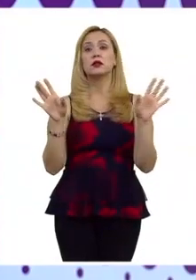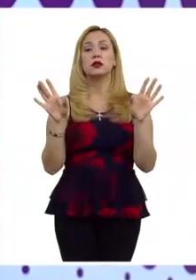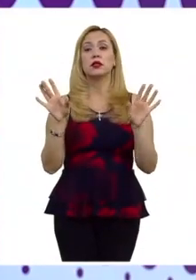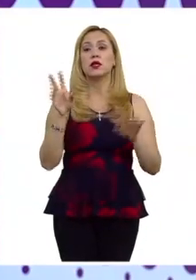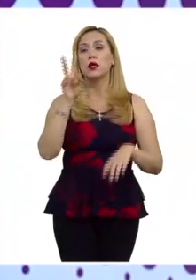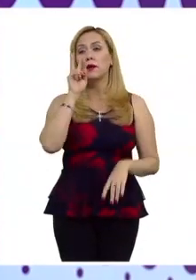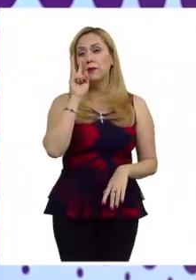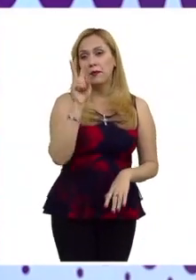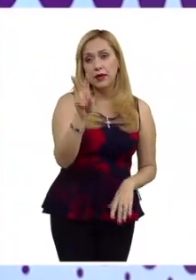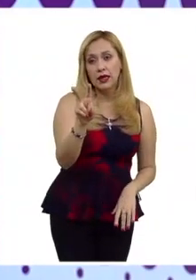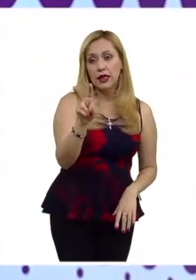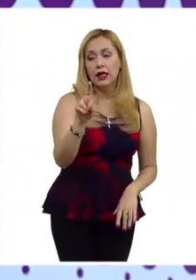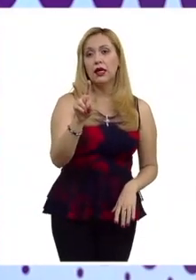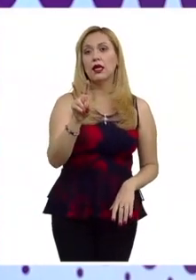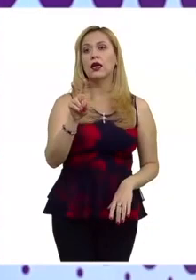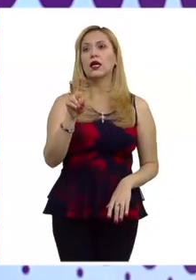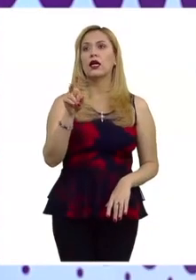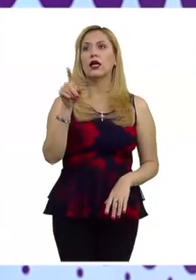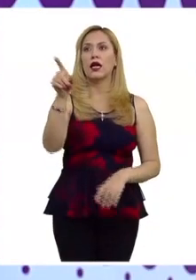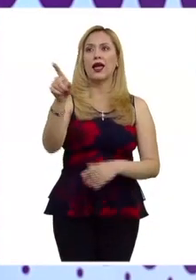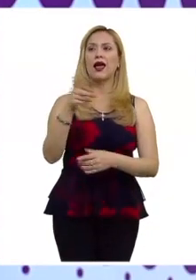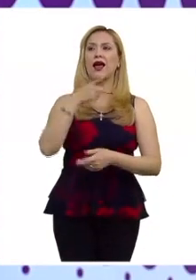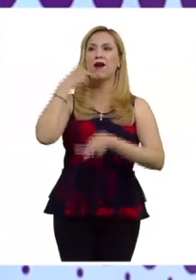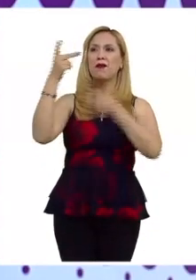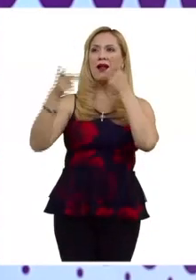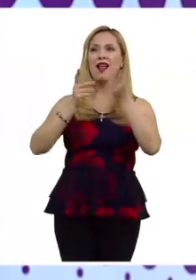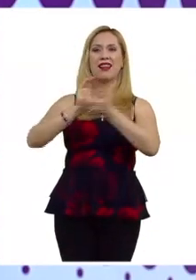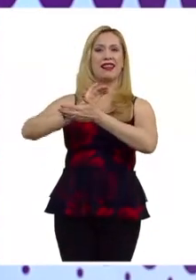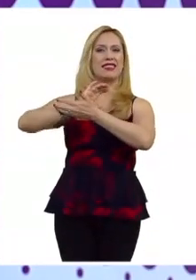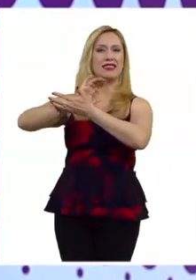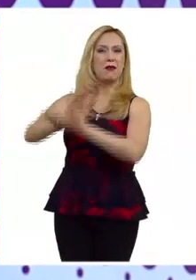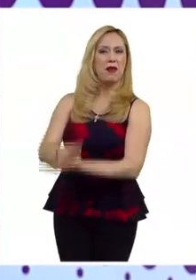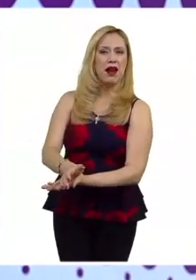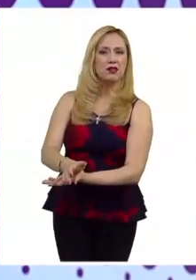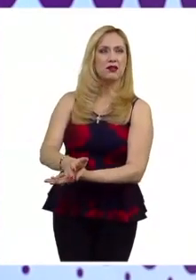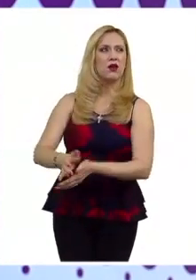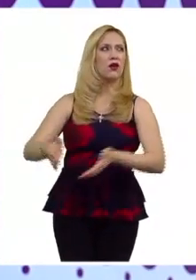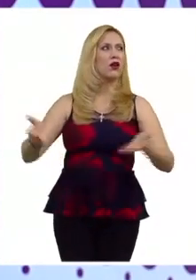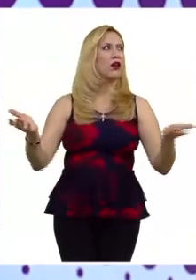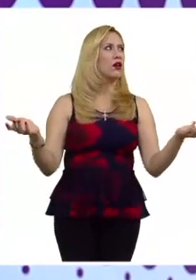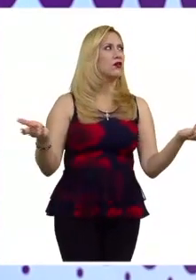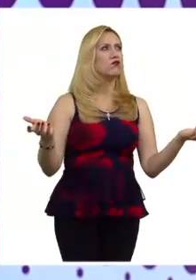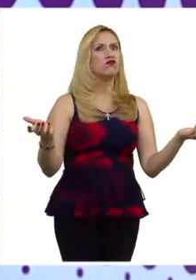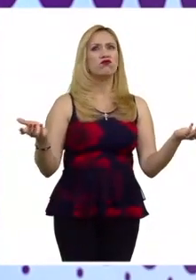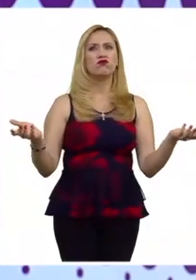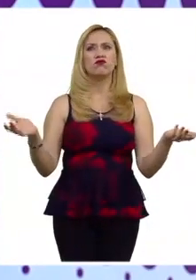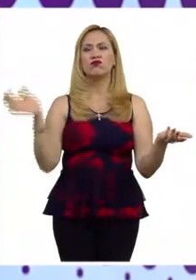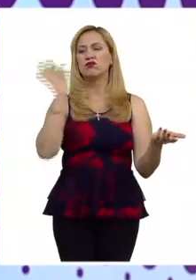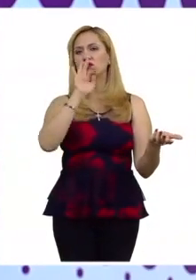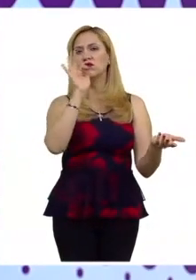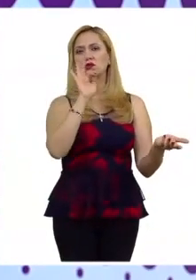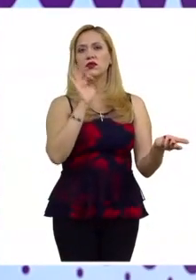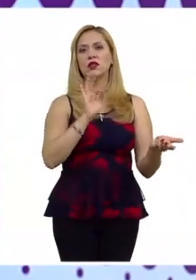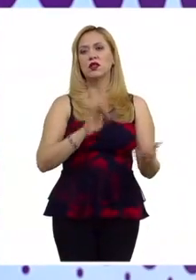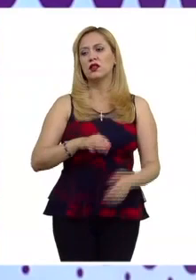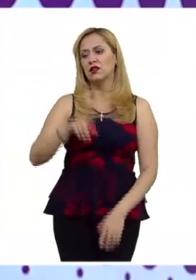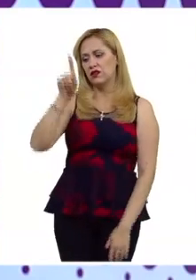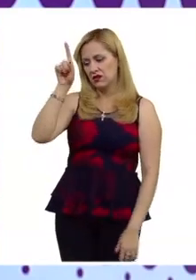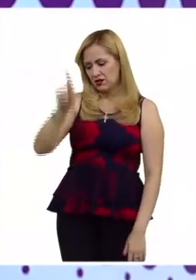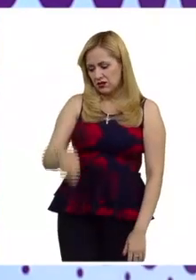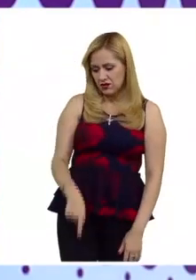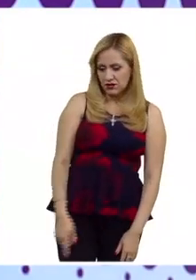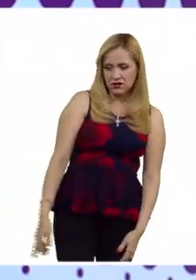identificar al discurso discriminatorio como a lo mejor un discurso basado en estereotipos